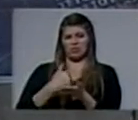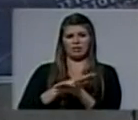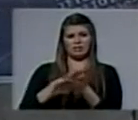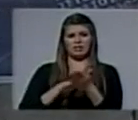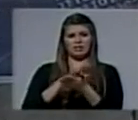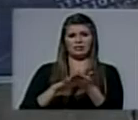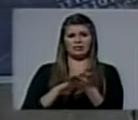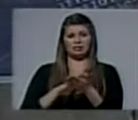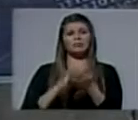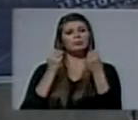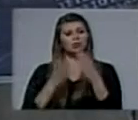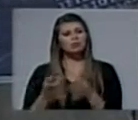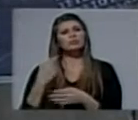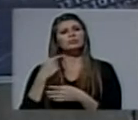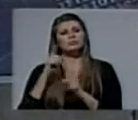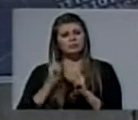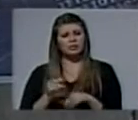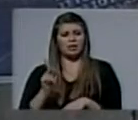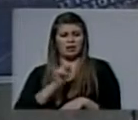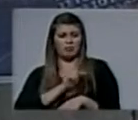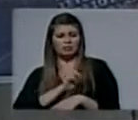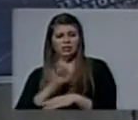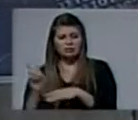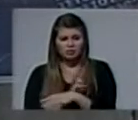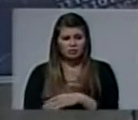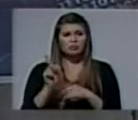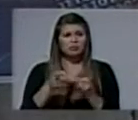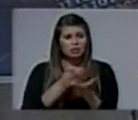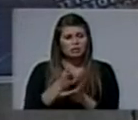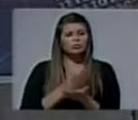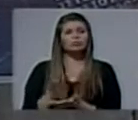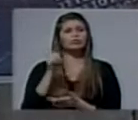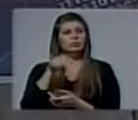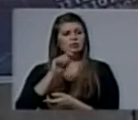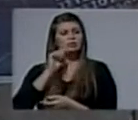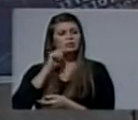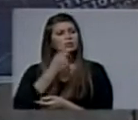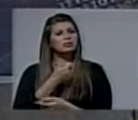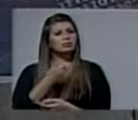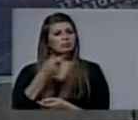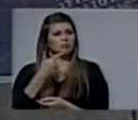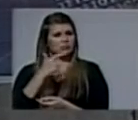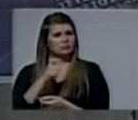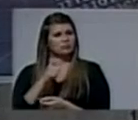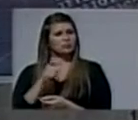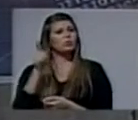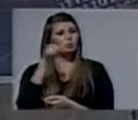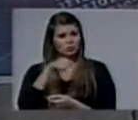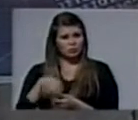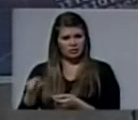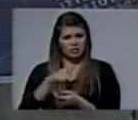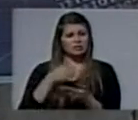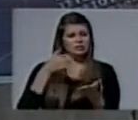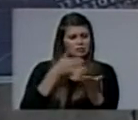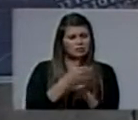Y a los que los defendieron y ayudaron, les dijo estas hermosas palabras. Lo que ustedes